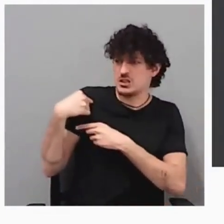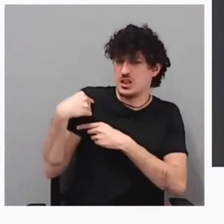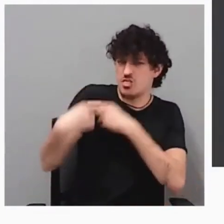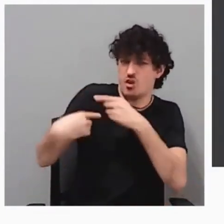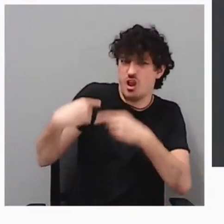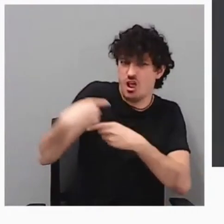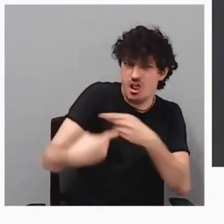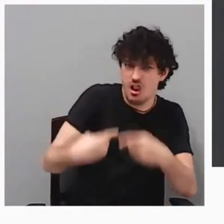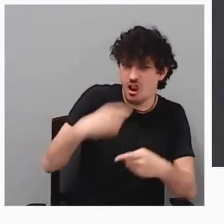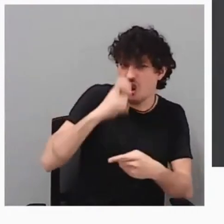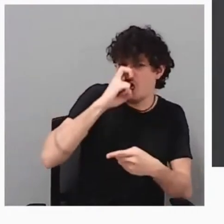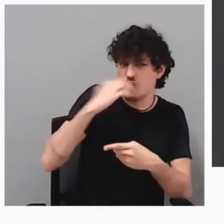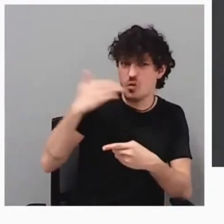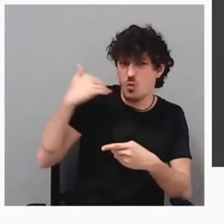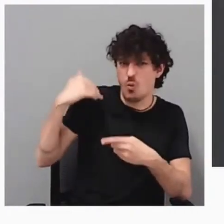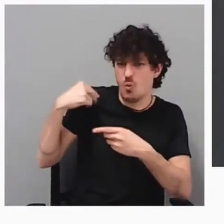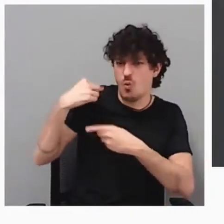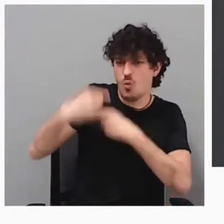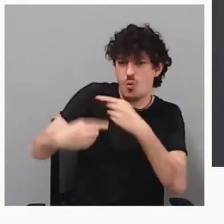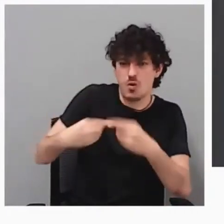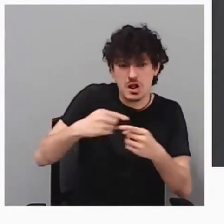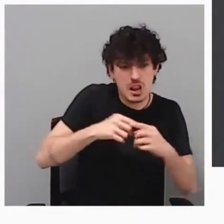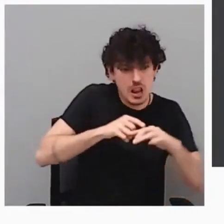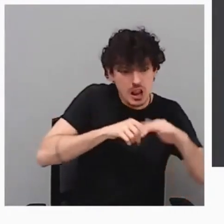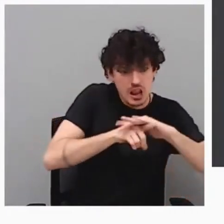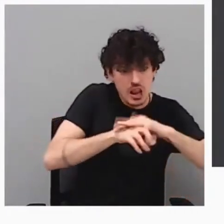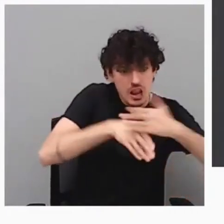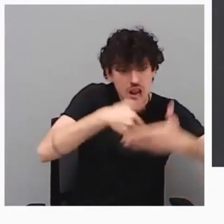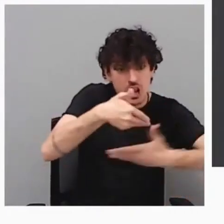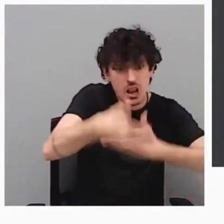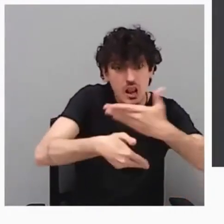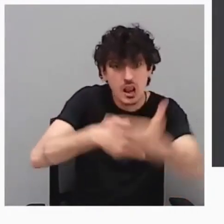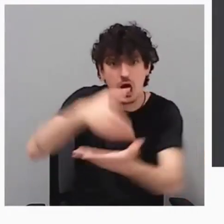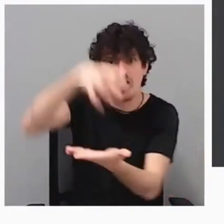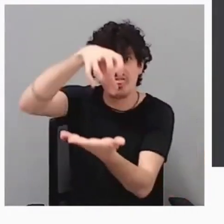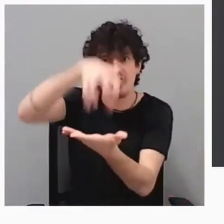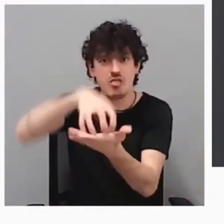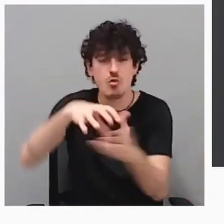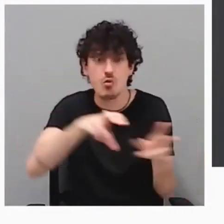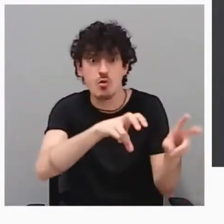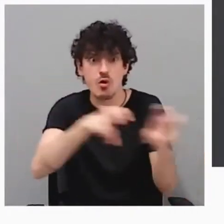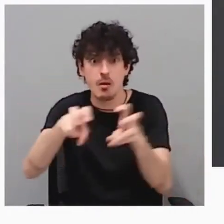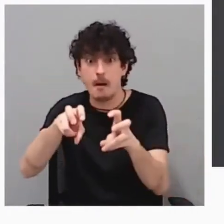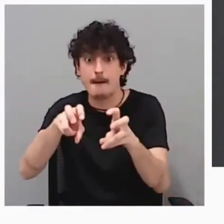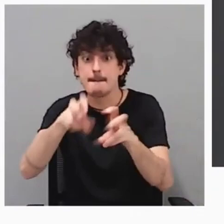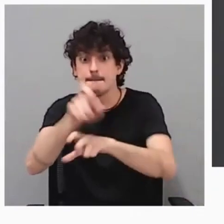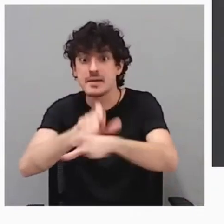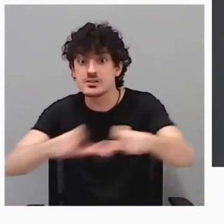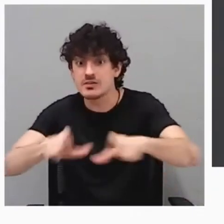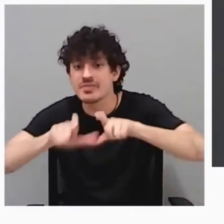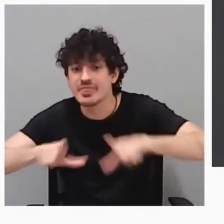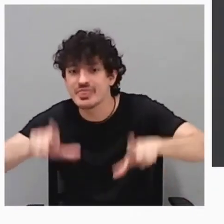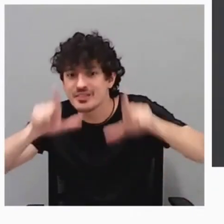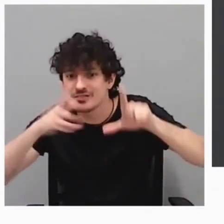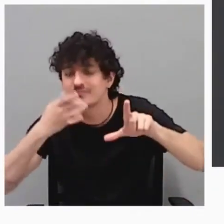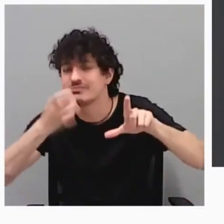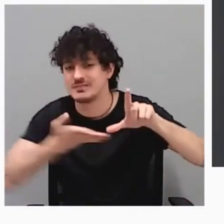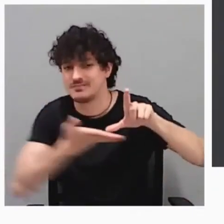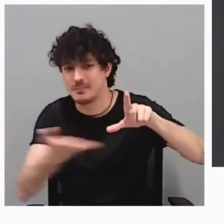a un centro donde la persona está en el centro y estas personas con discapacidad intelectual en el centro de todo lo que hacemos.